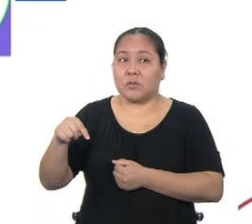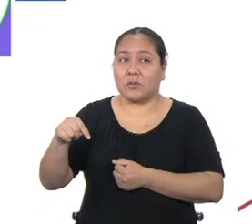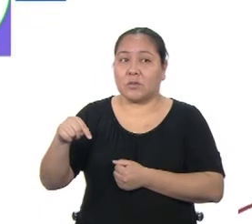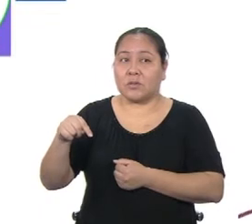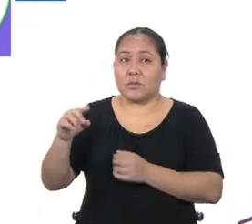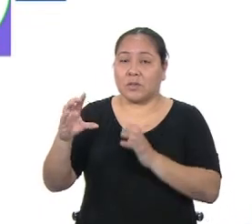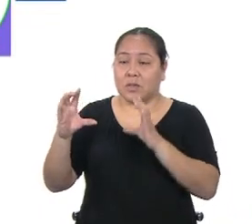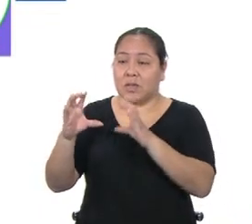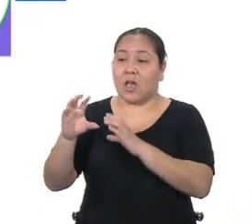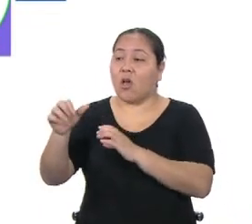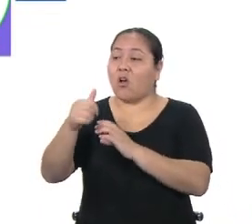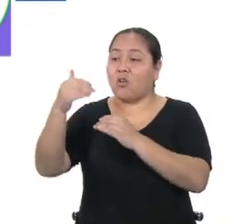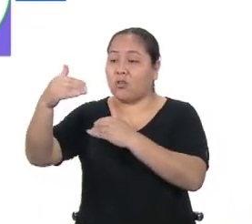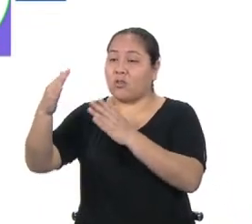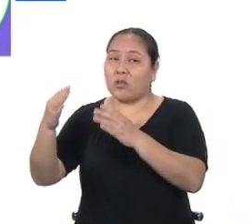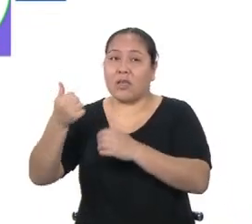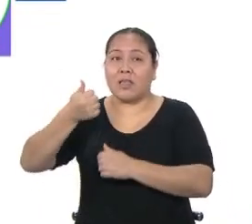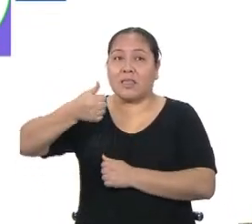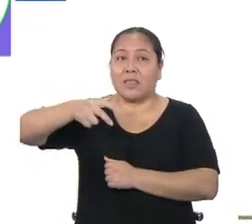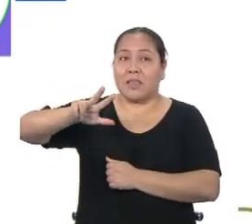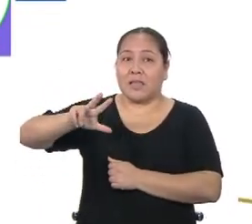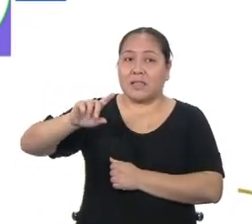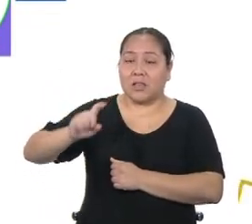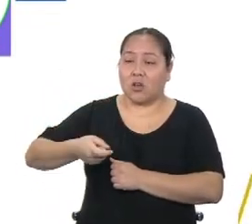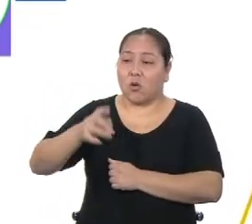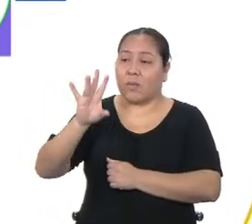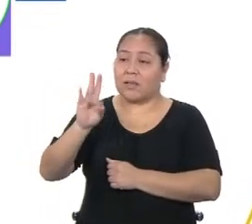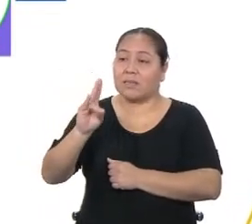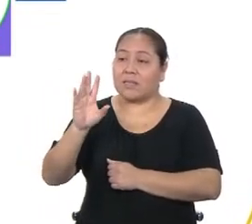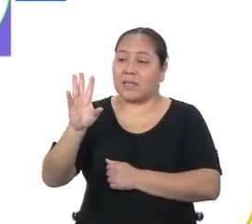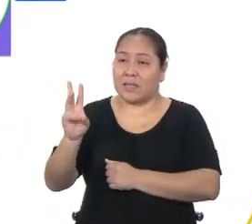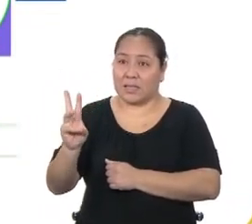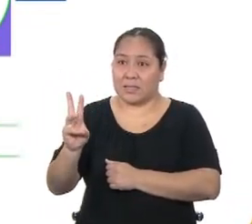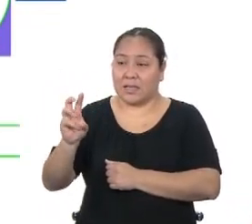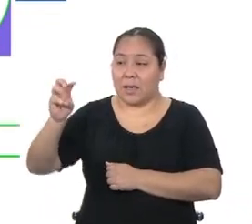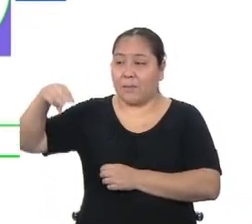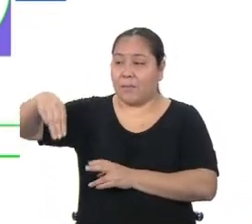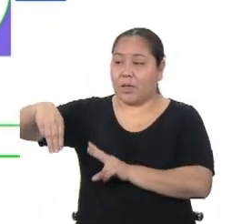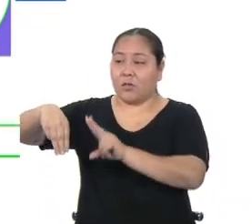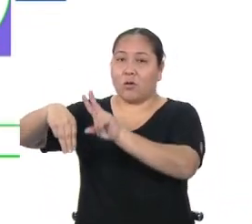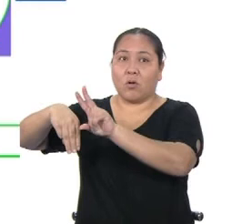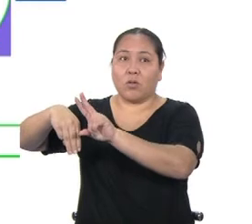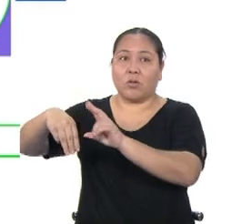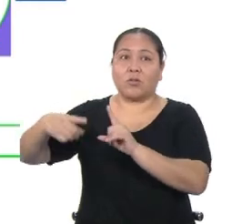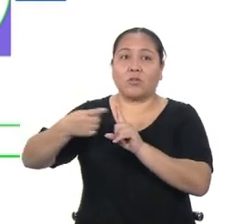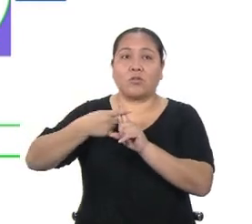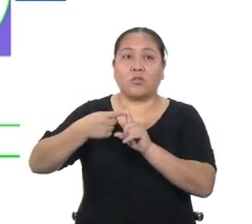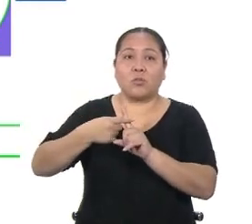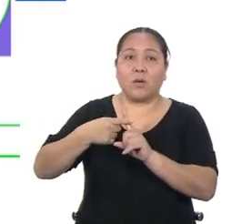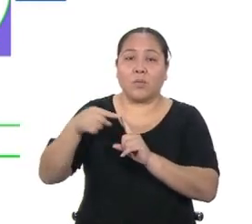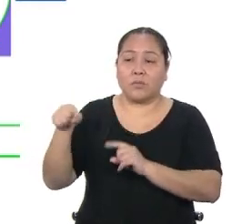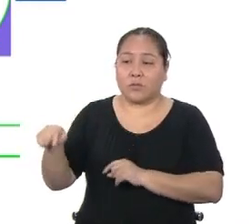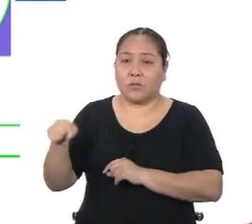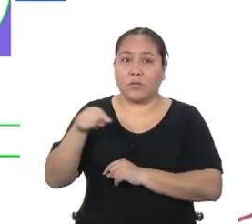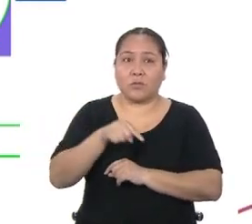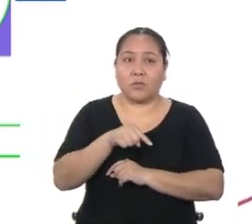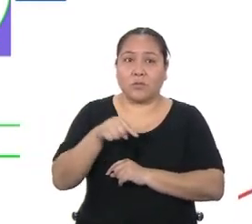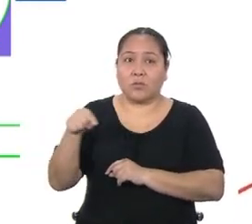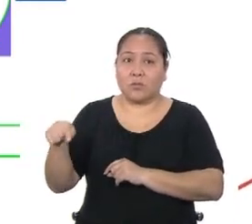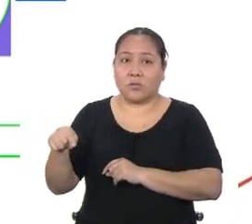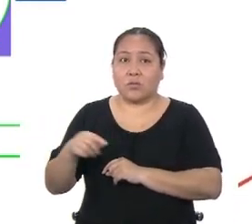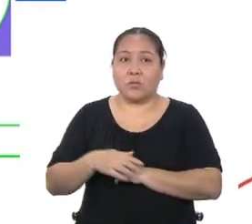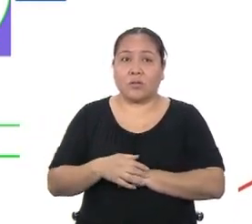otro bioguerto mide 13,76 metros cuadrados. Si sumamos las dos áreas,